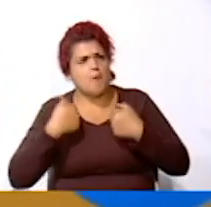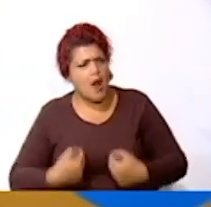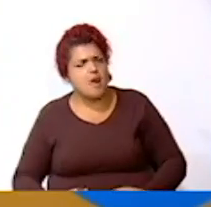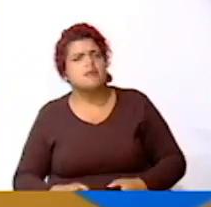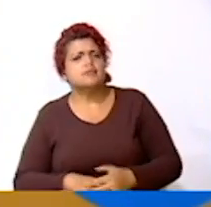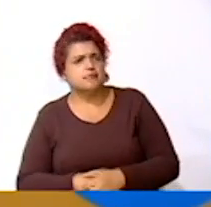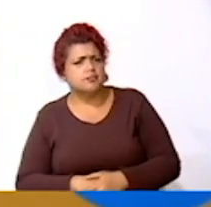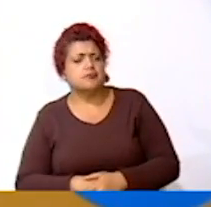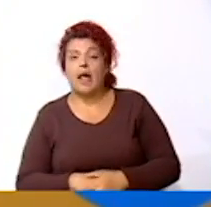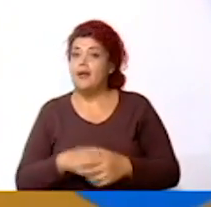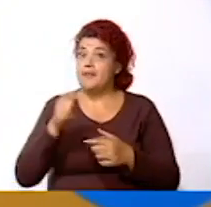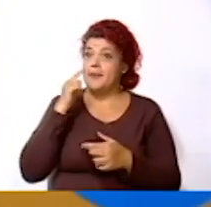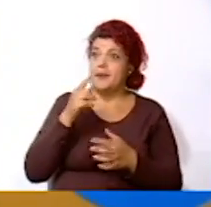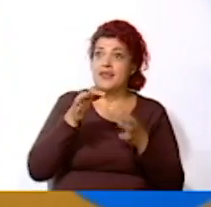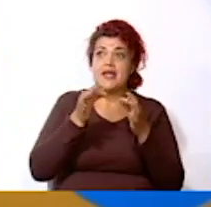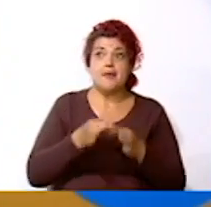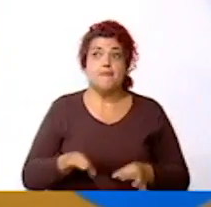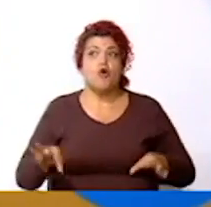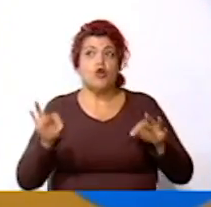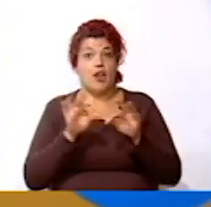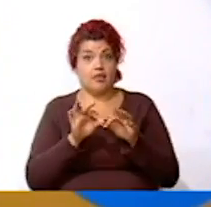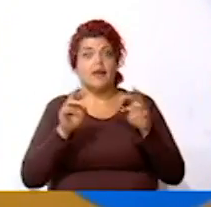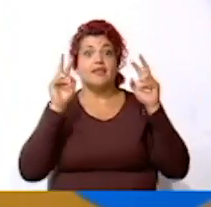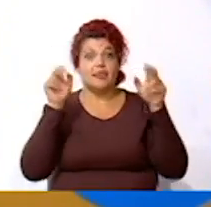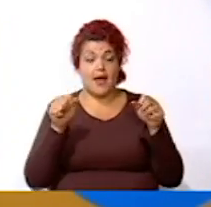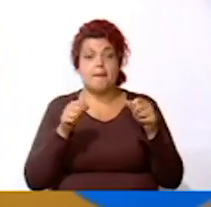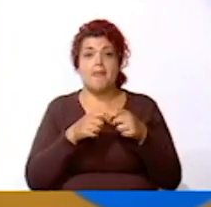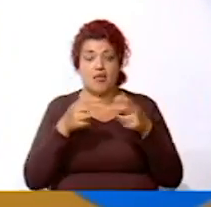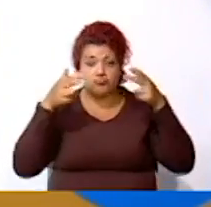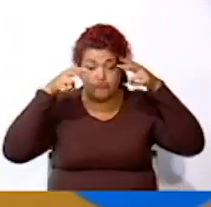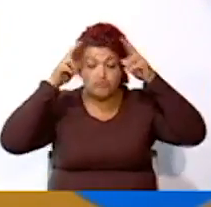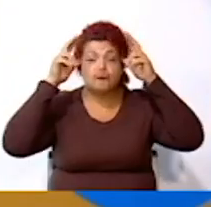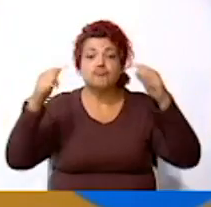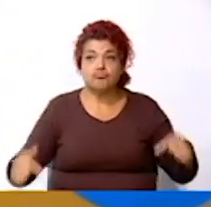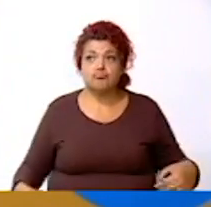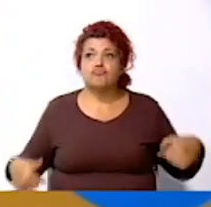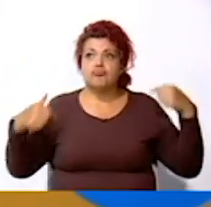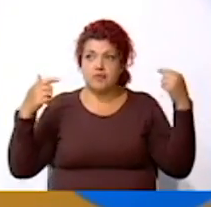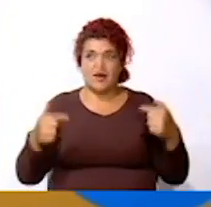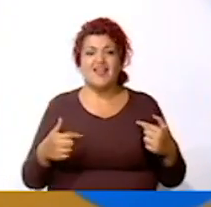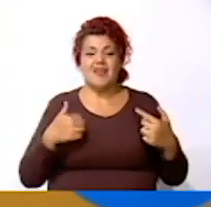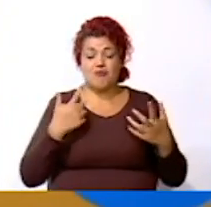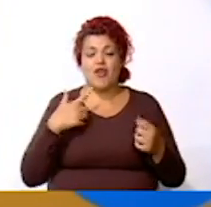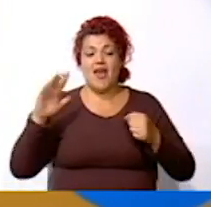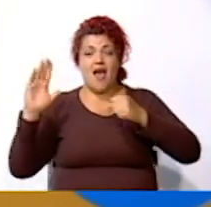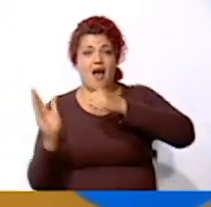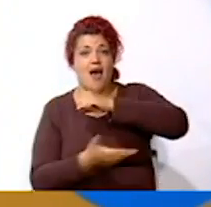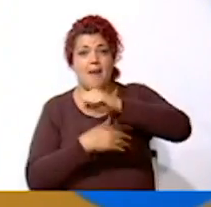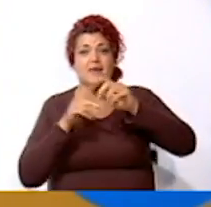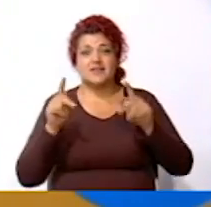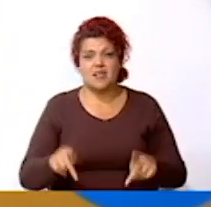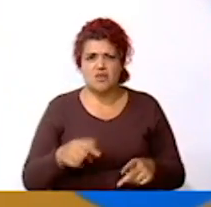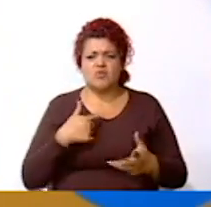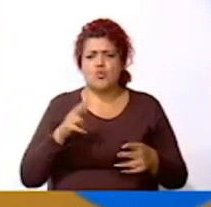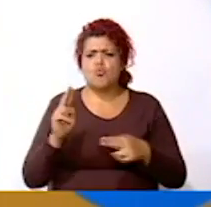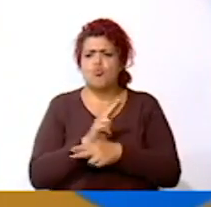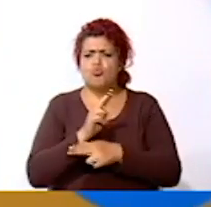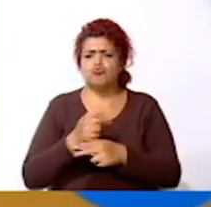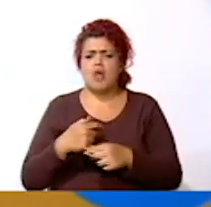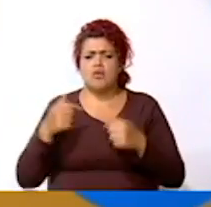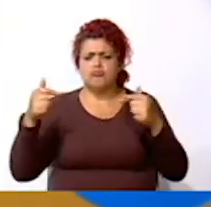Es importantísimo este tema del bolleo Nuestros campesinos y agricultores han utilizado la carreta para